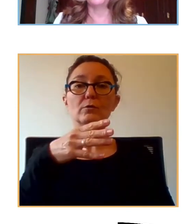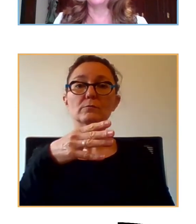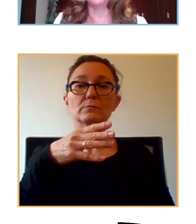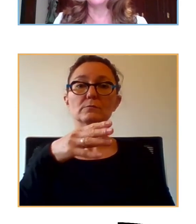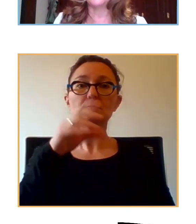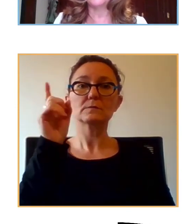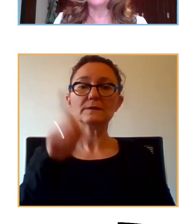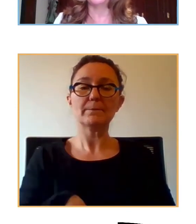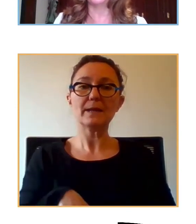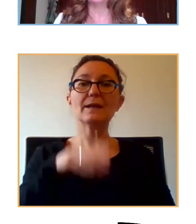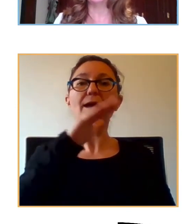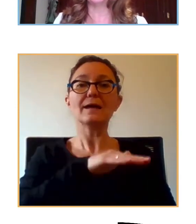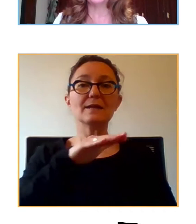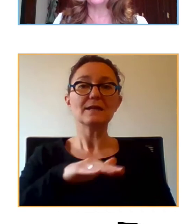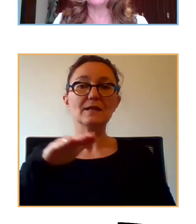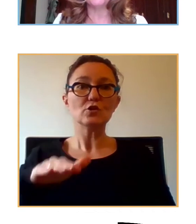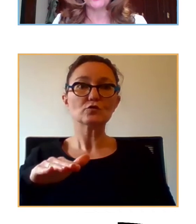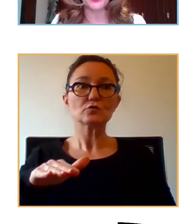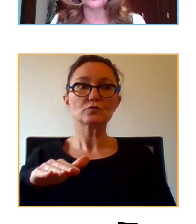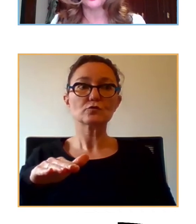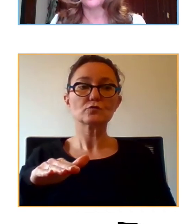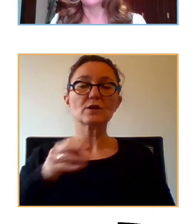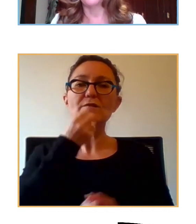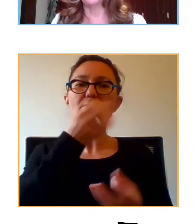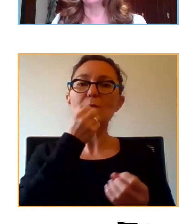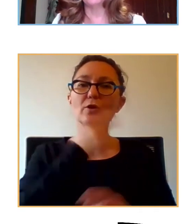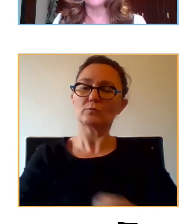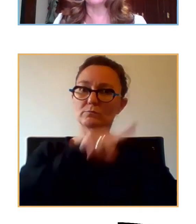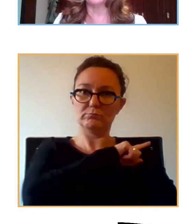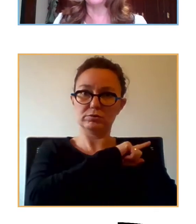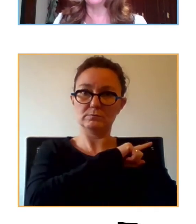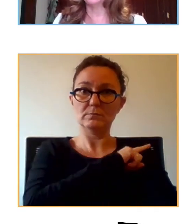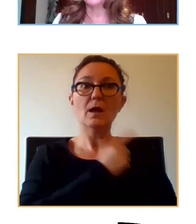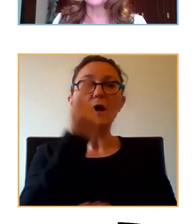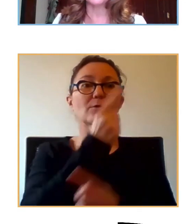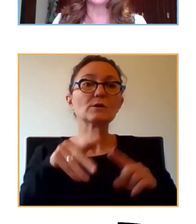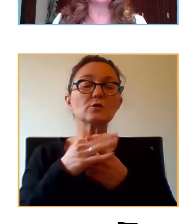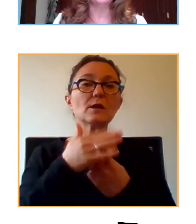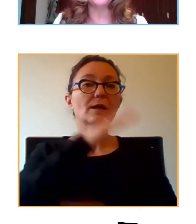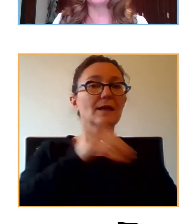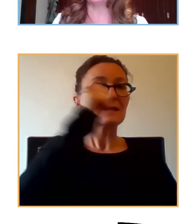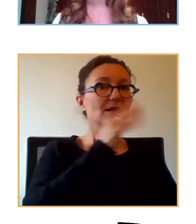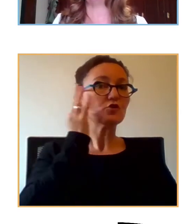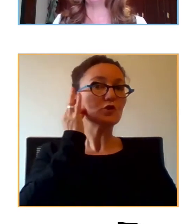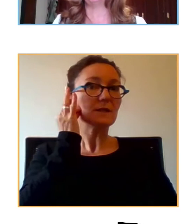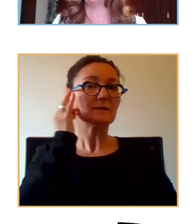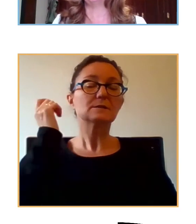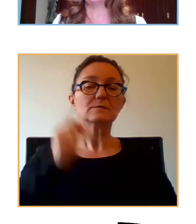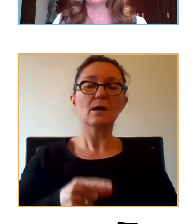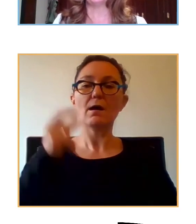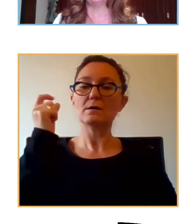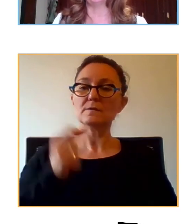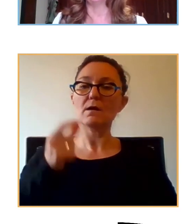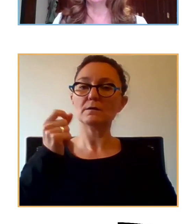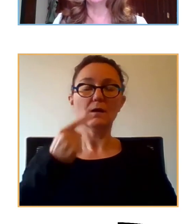que están, digamos, sobreinformados. O tengo casos de niños y niñas que están continuamente pendientes de la